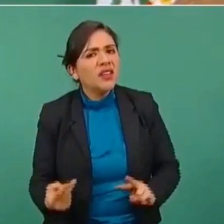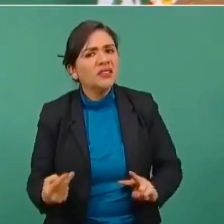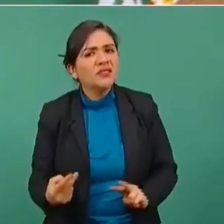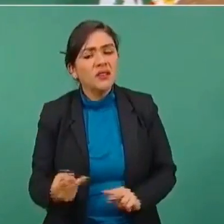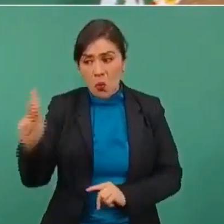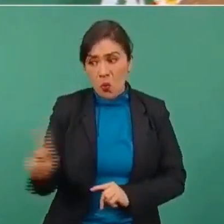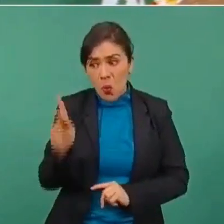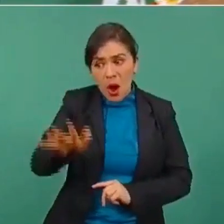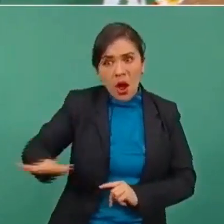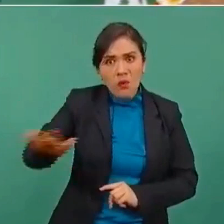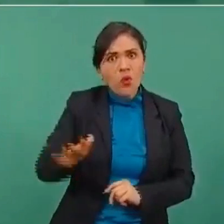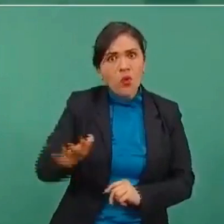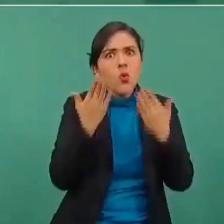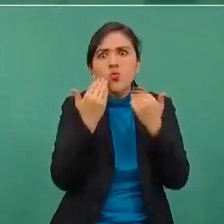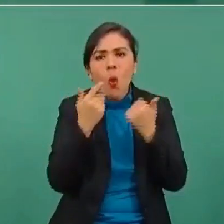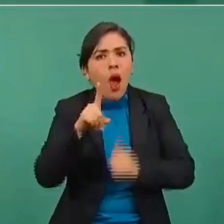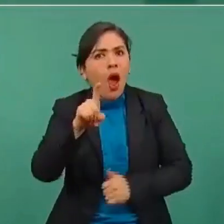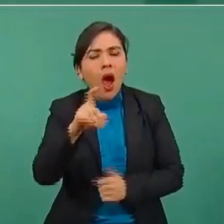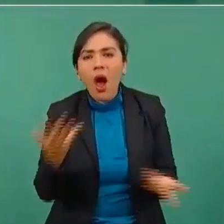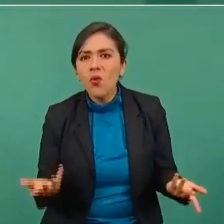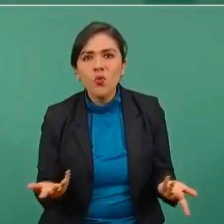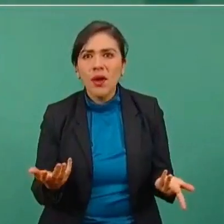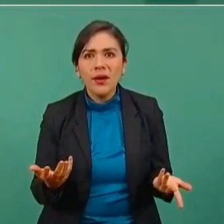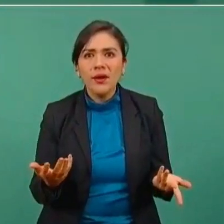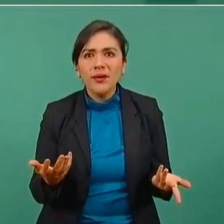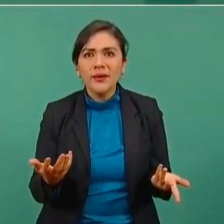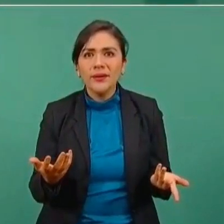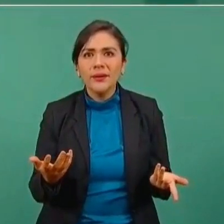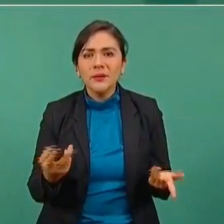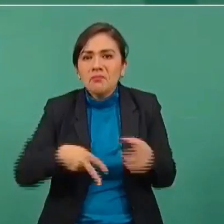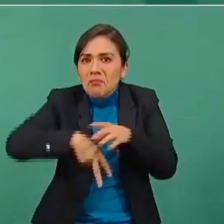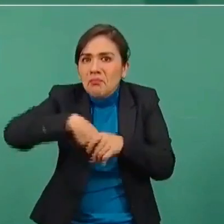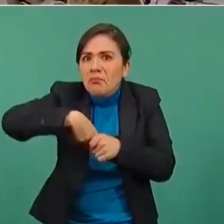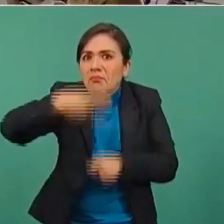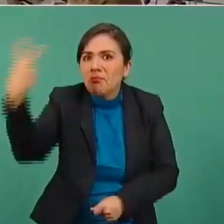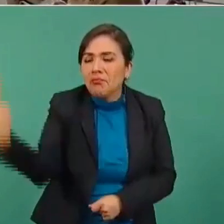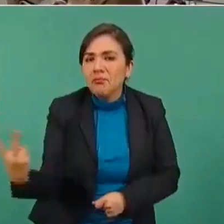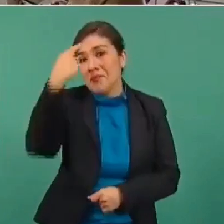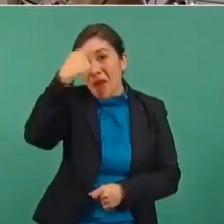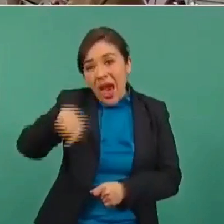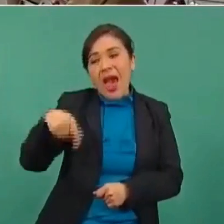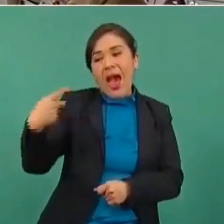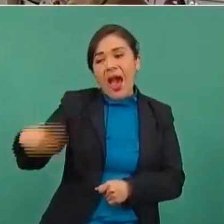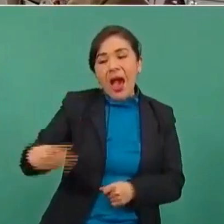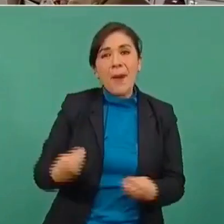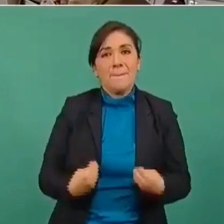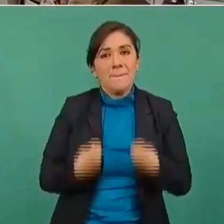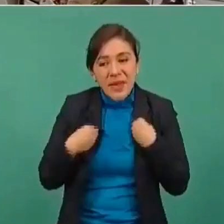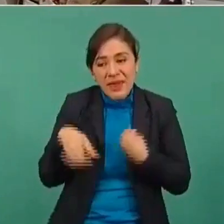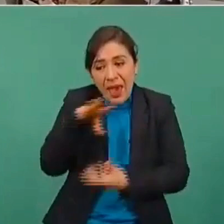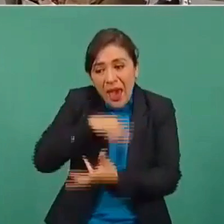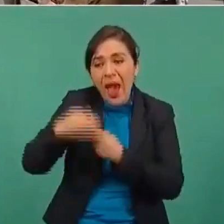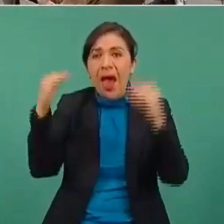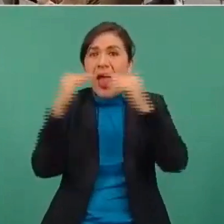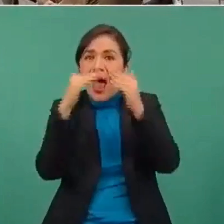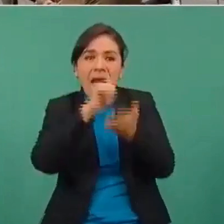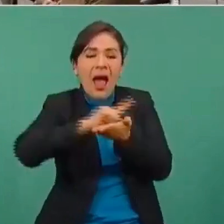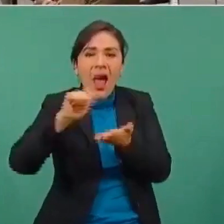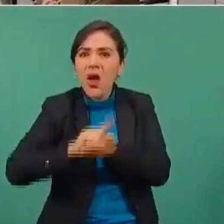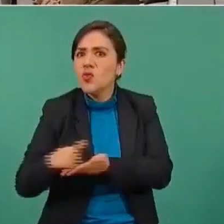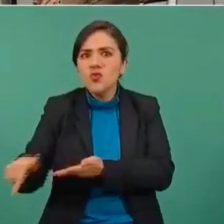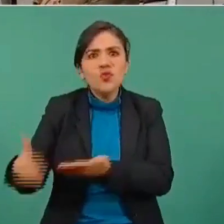los pueblos yaquis no tienen agua, ni siquiera para su uso doméstico.